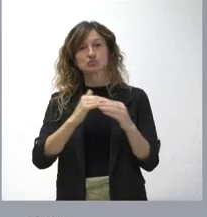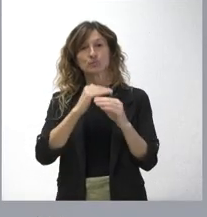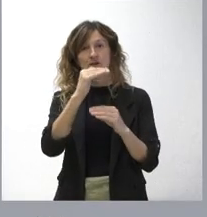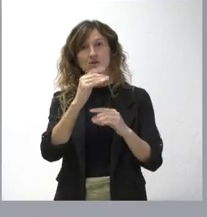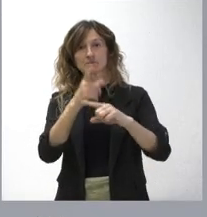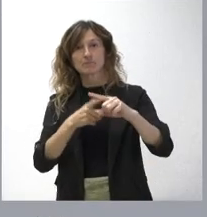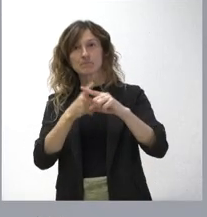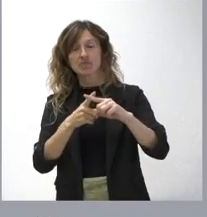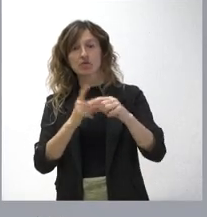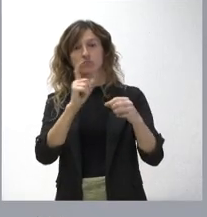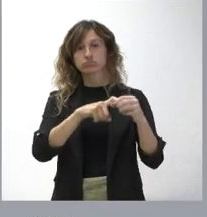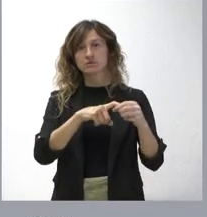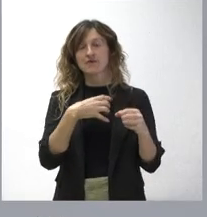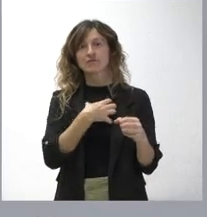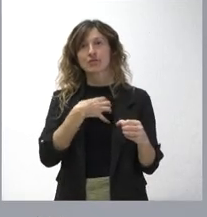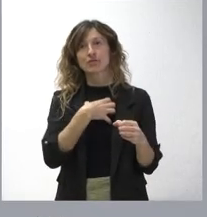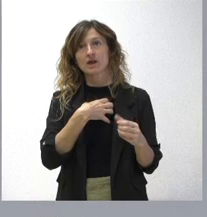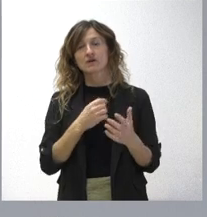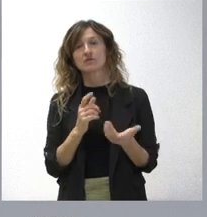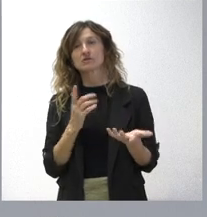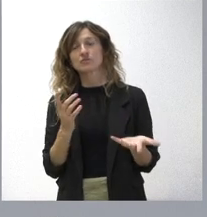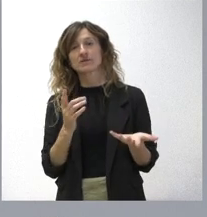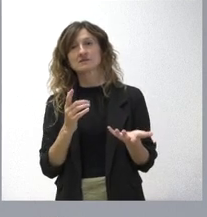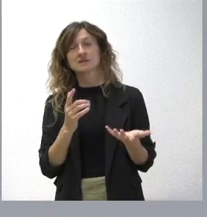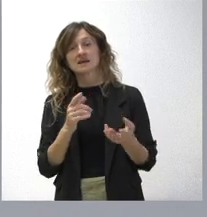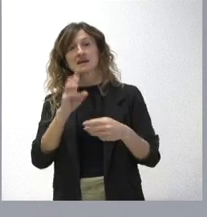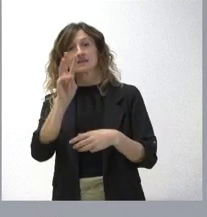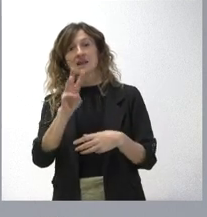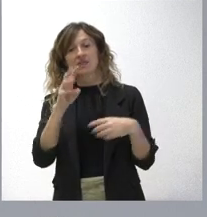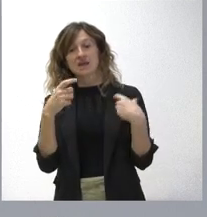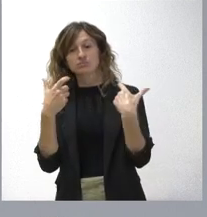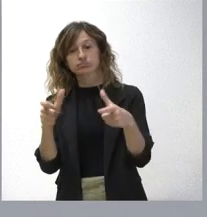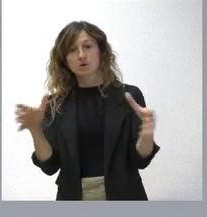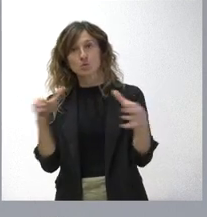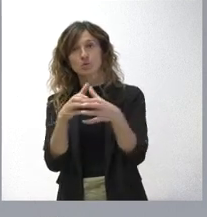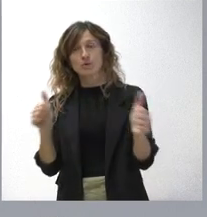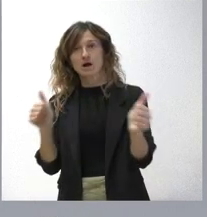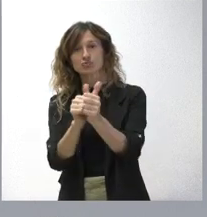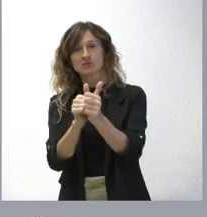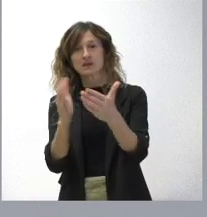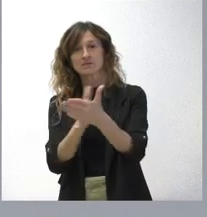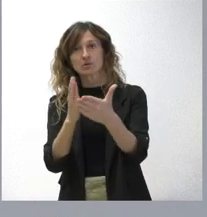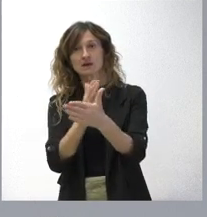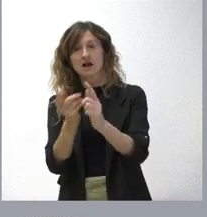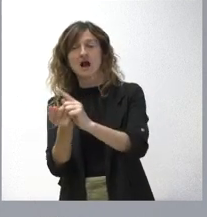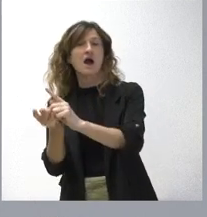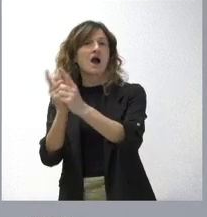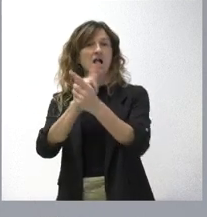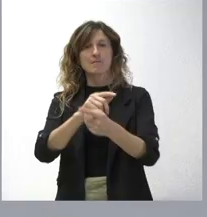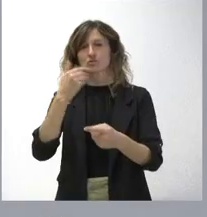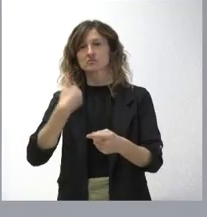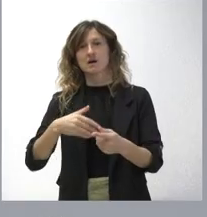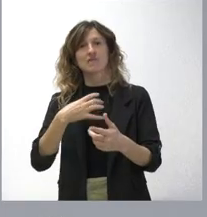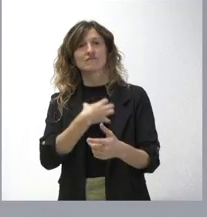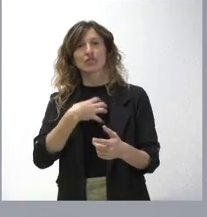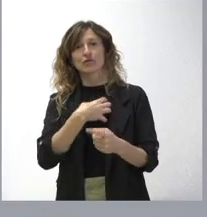funcionarios y, por lo tanto, lo que hacemos también es este tercer grupo de auxiliares de biblioteca pasarles a que sean funcionarios.